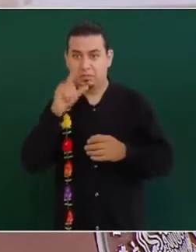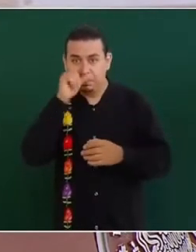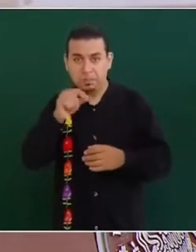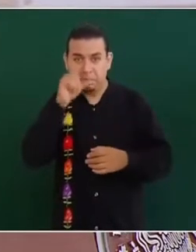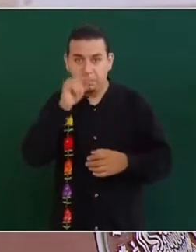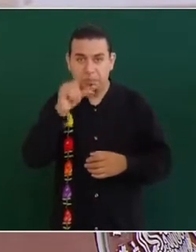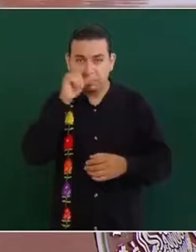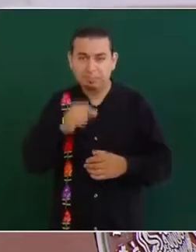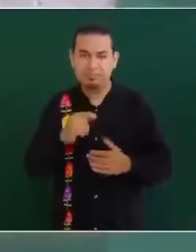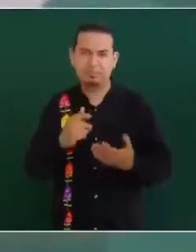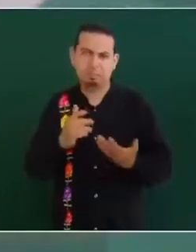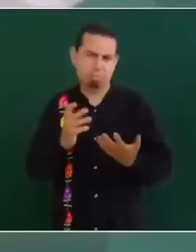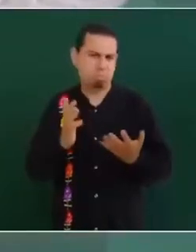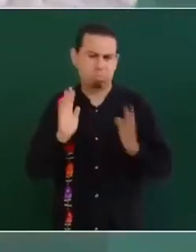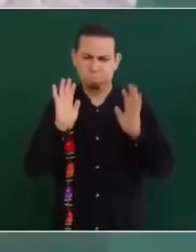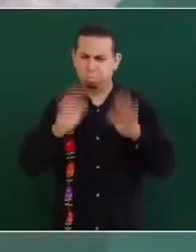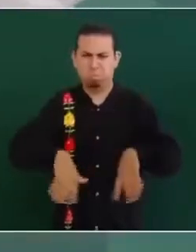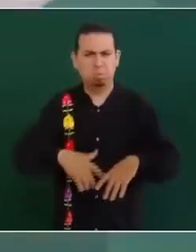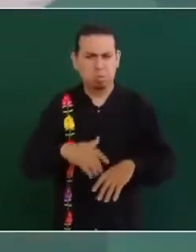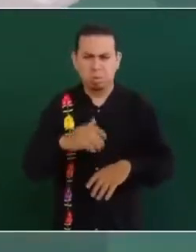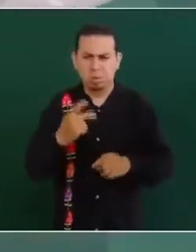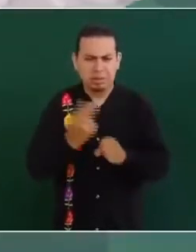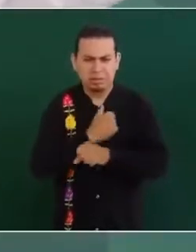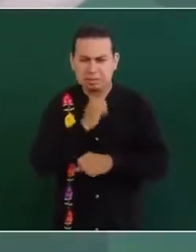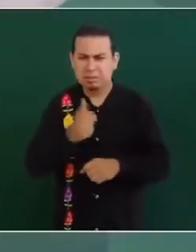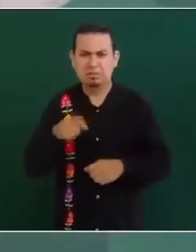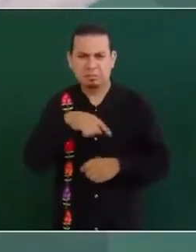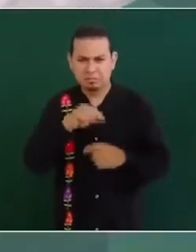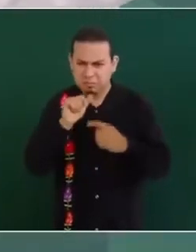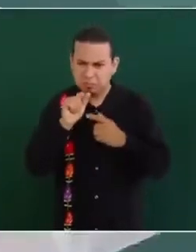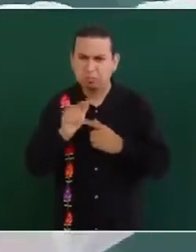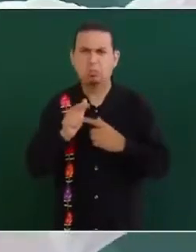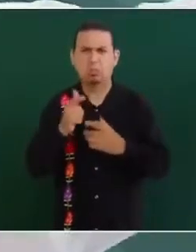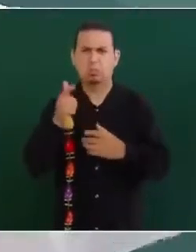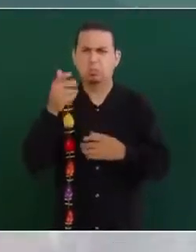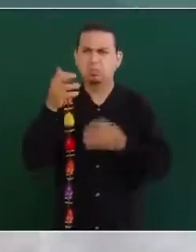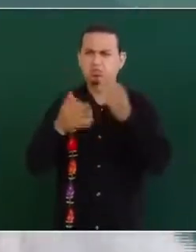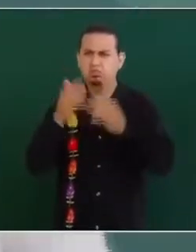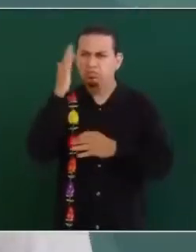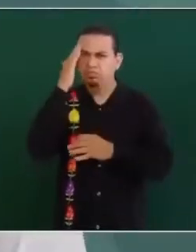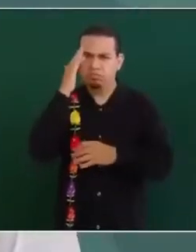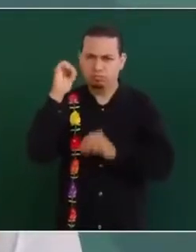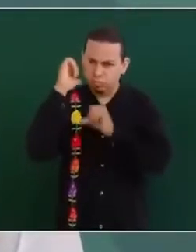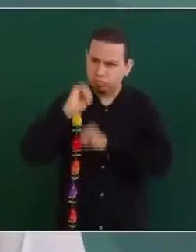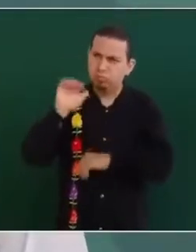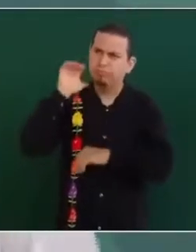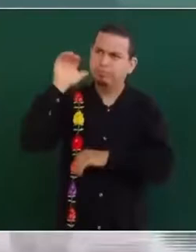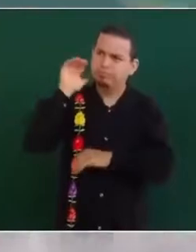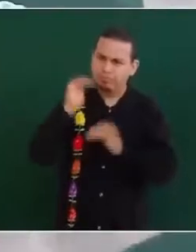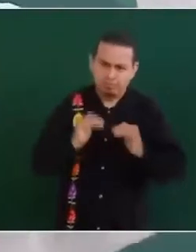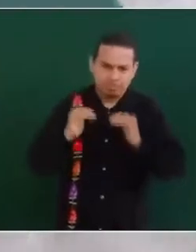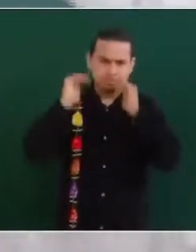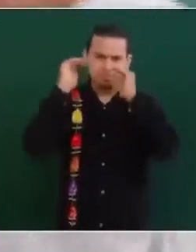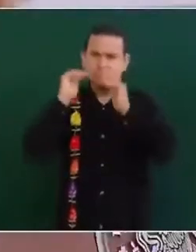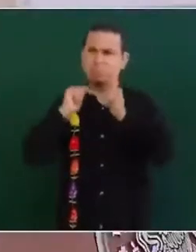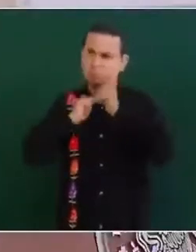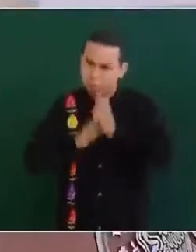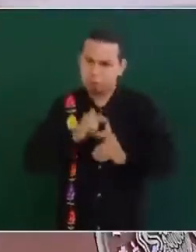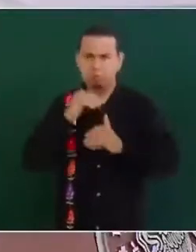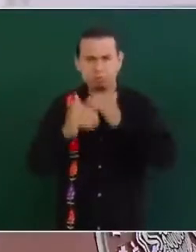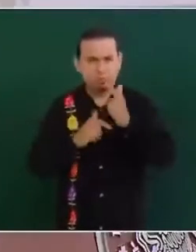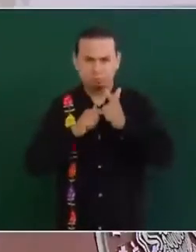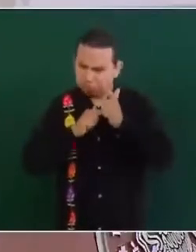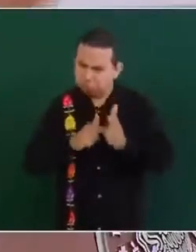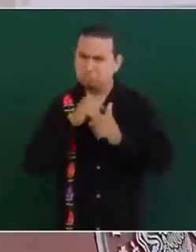pues vamos a utilizar el marco jurídico que existe y vamos a salir adelante,